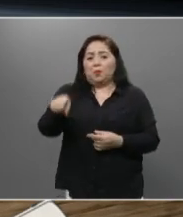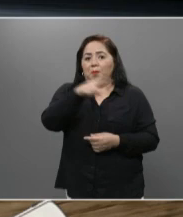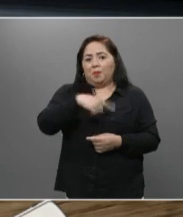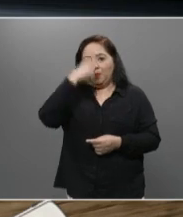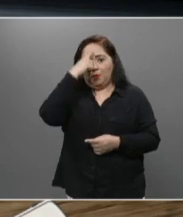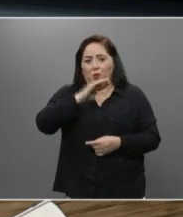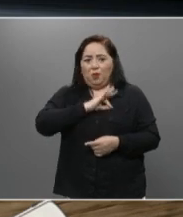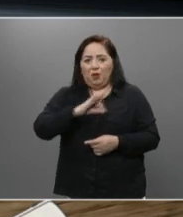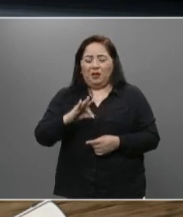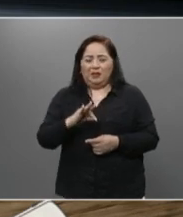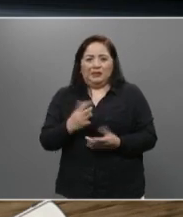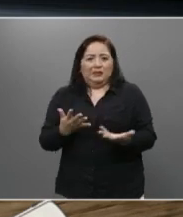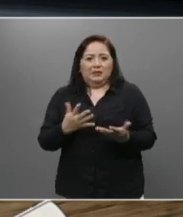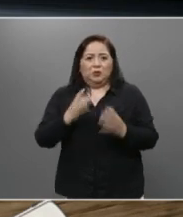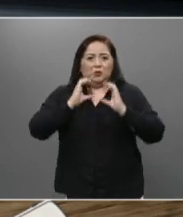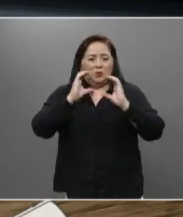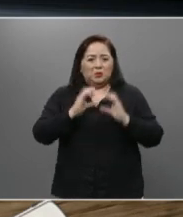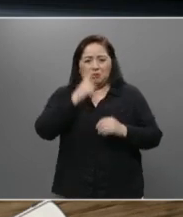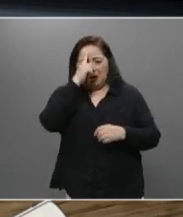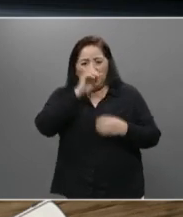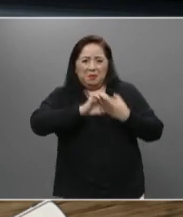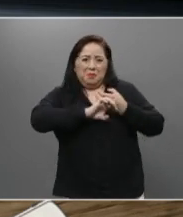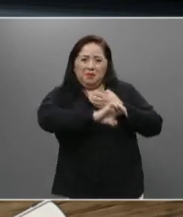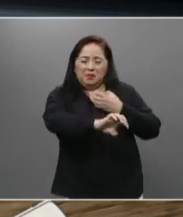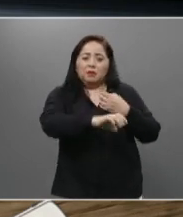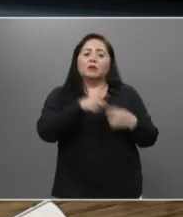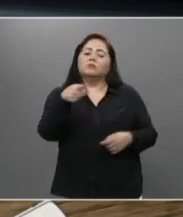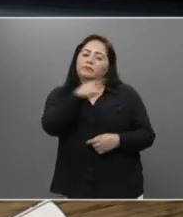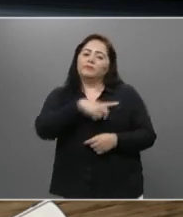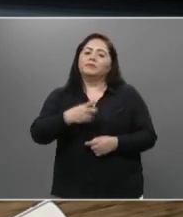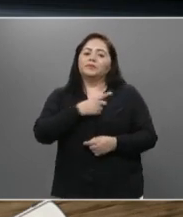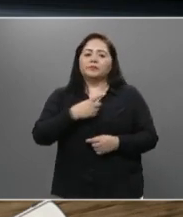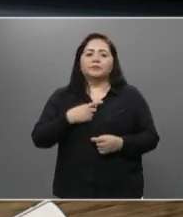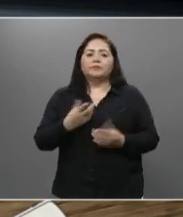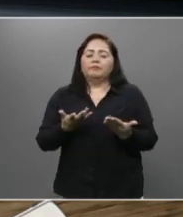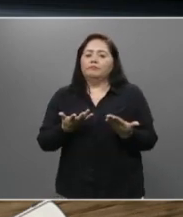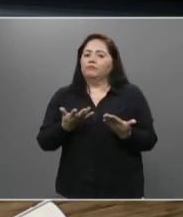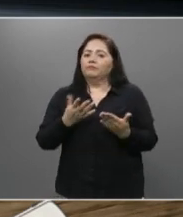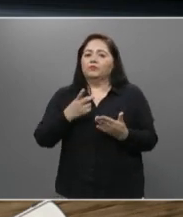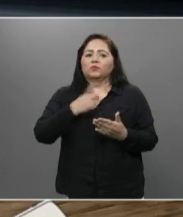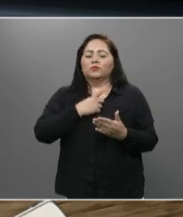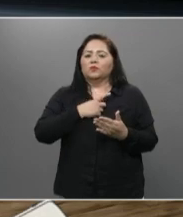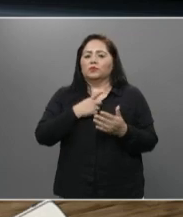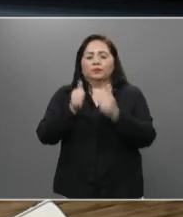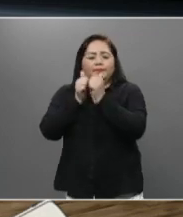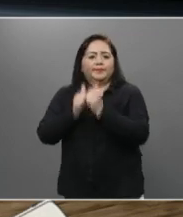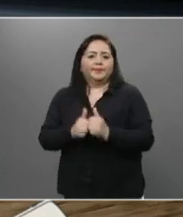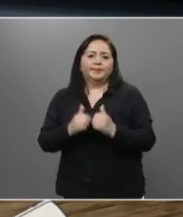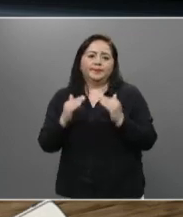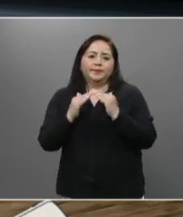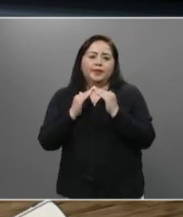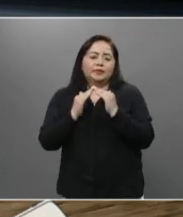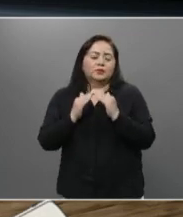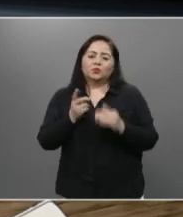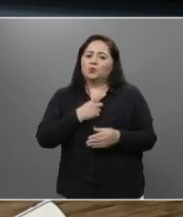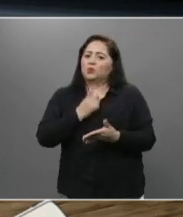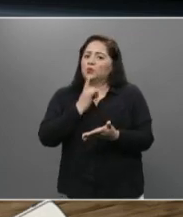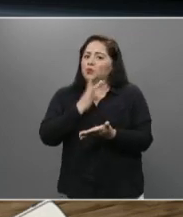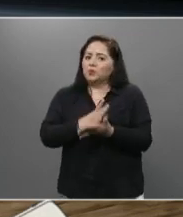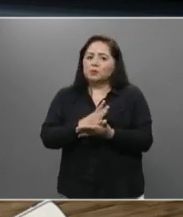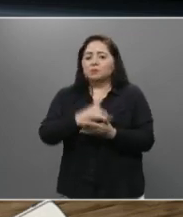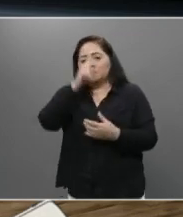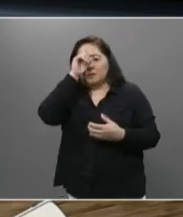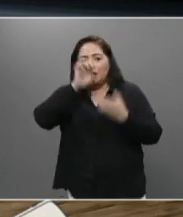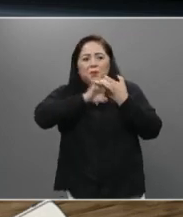afrontar o evitar es, pues, confinándose en los domicilios,